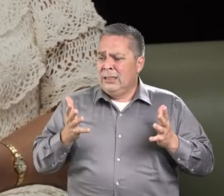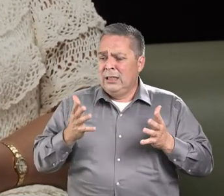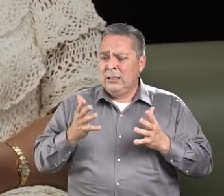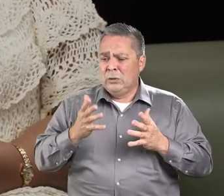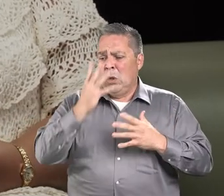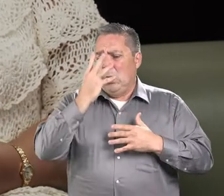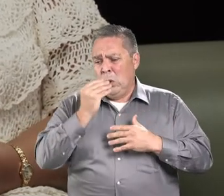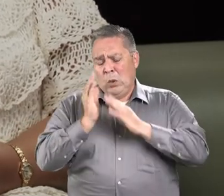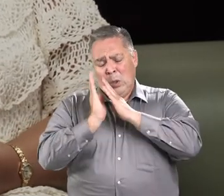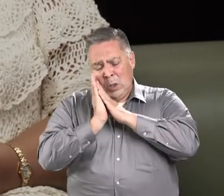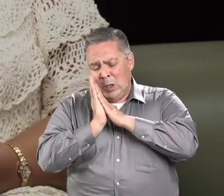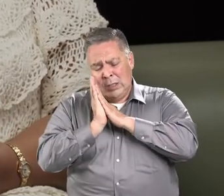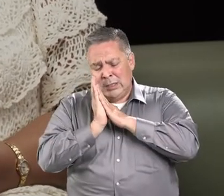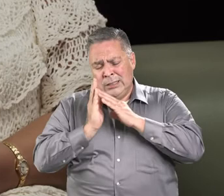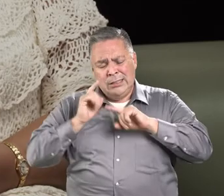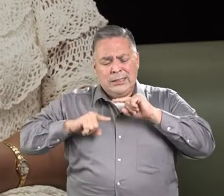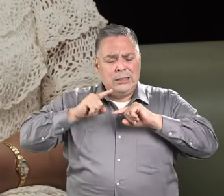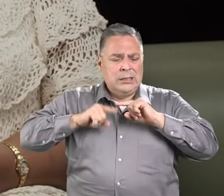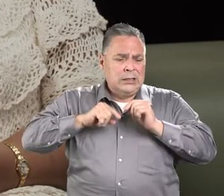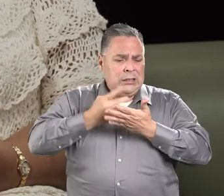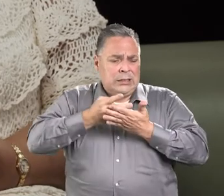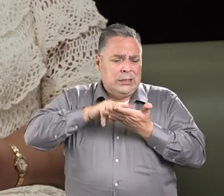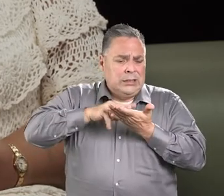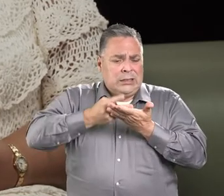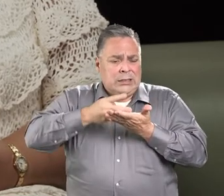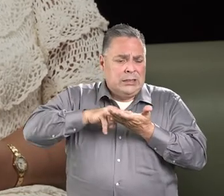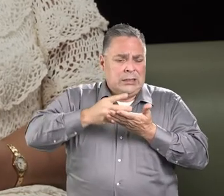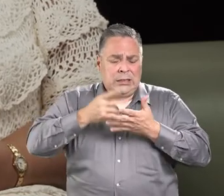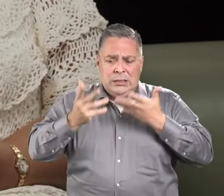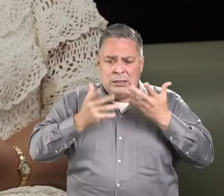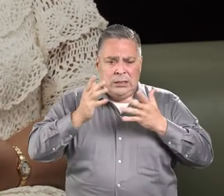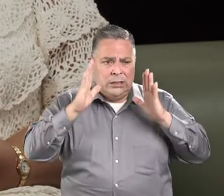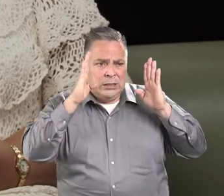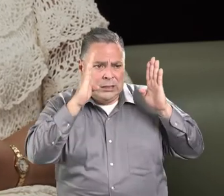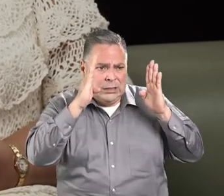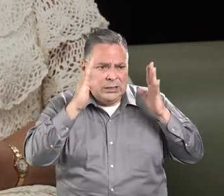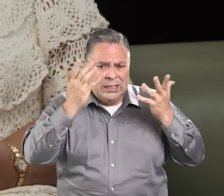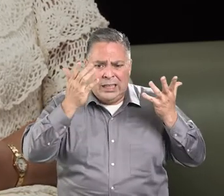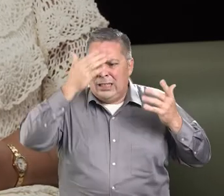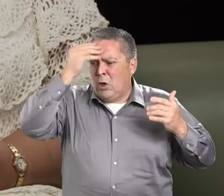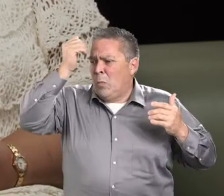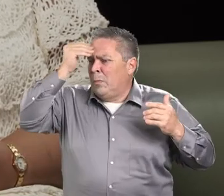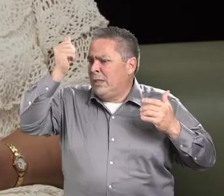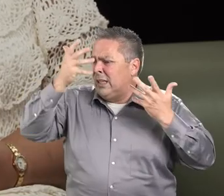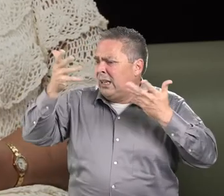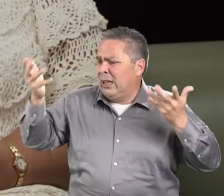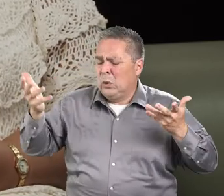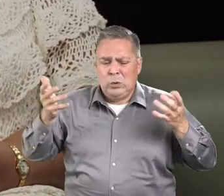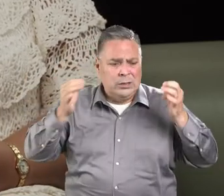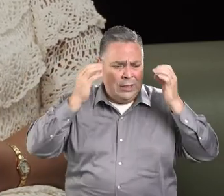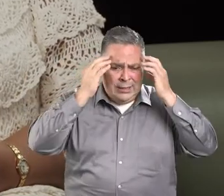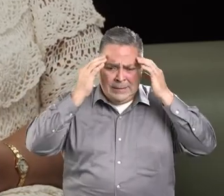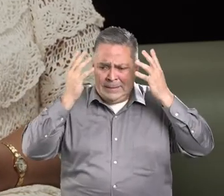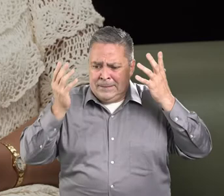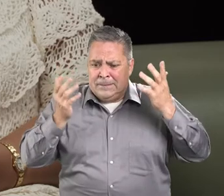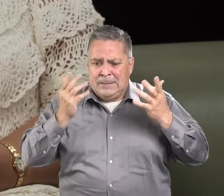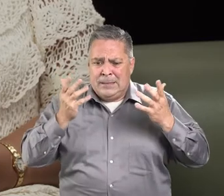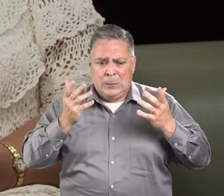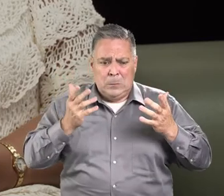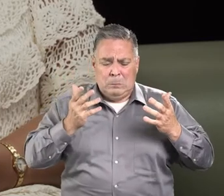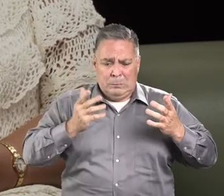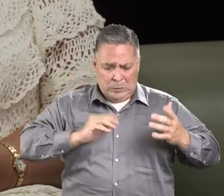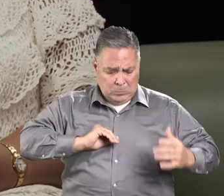el sueño, hay problemas de la alimentación, poca concentración, se le olvidan las cosas. Así que la